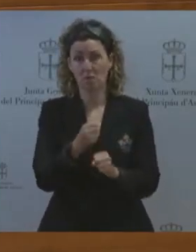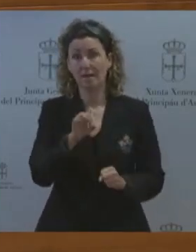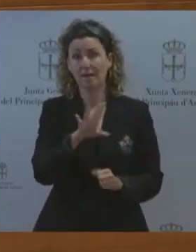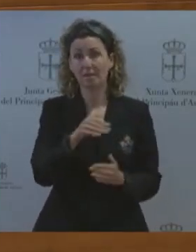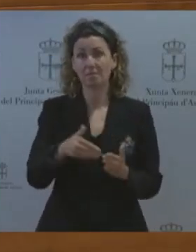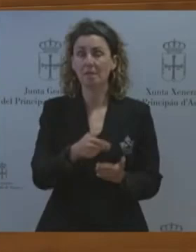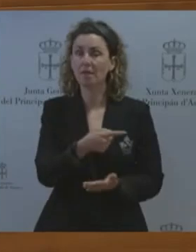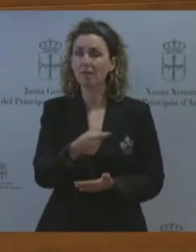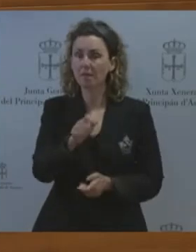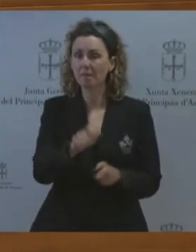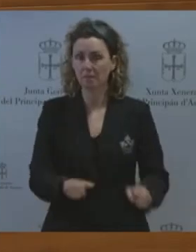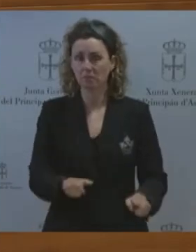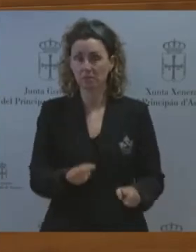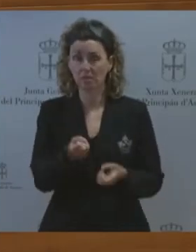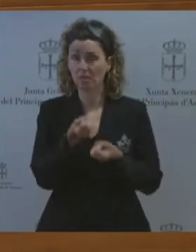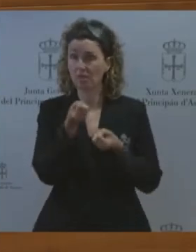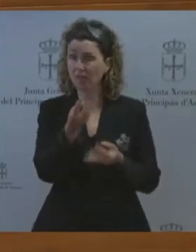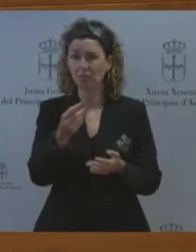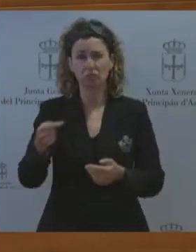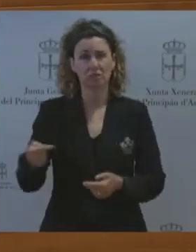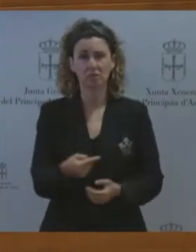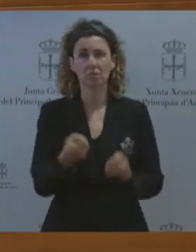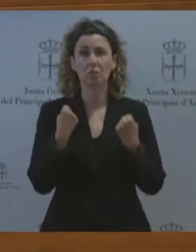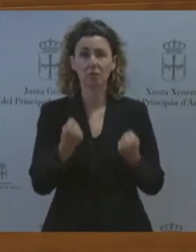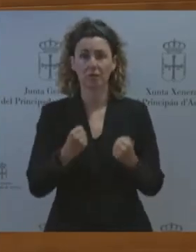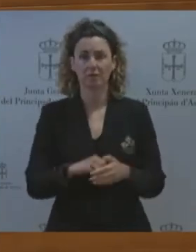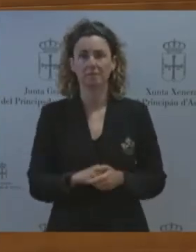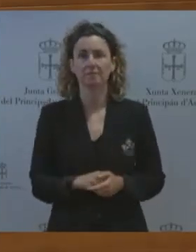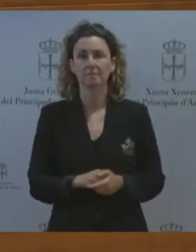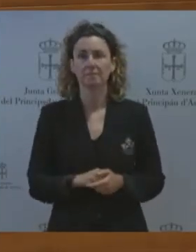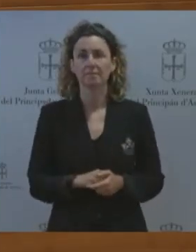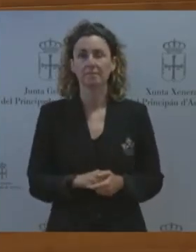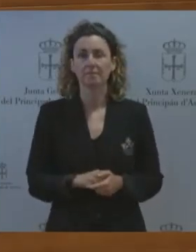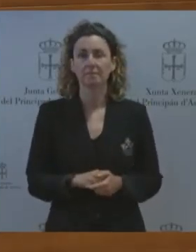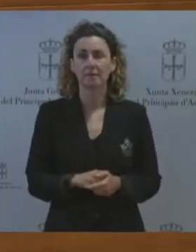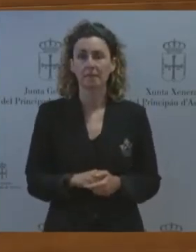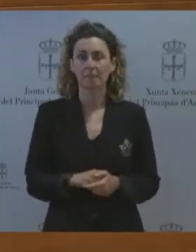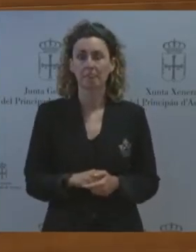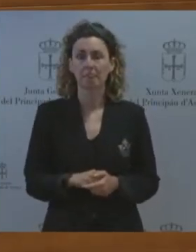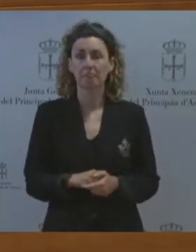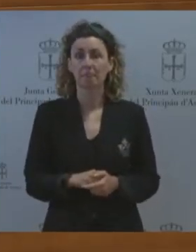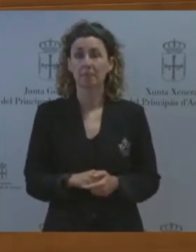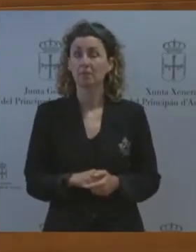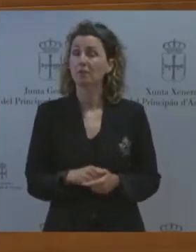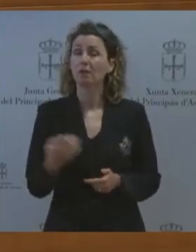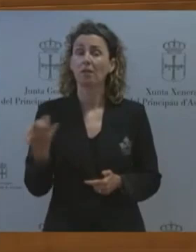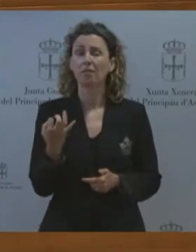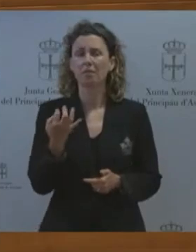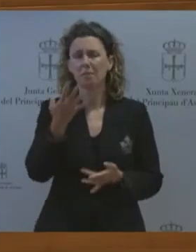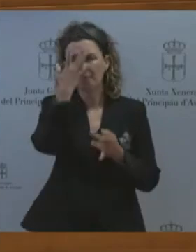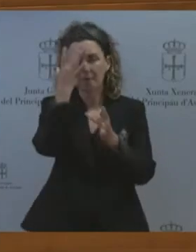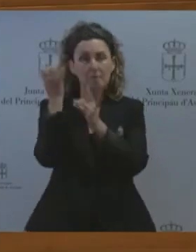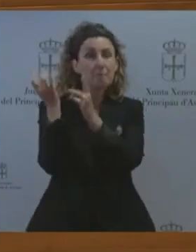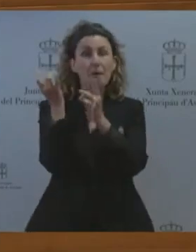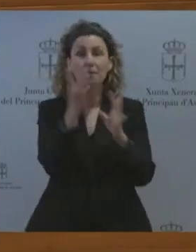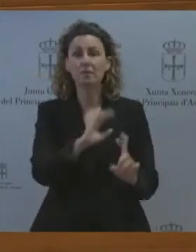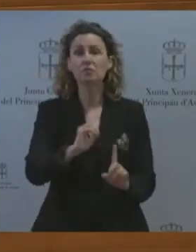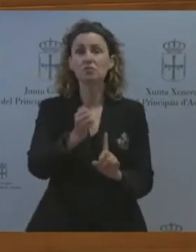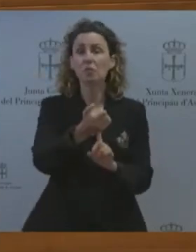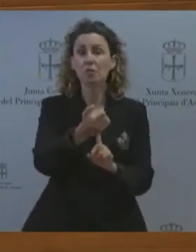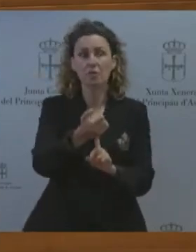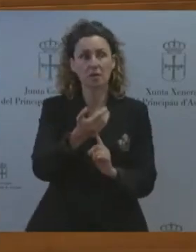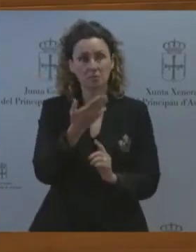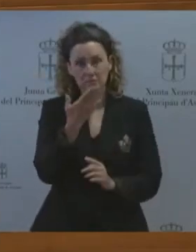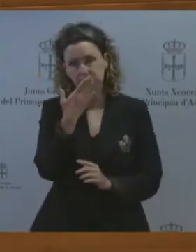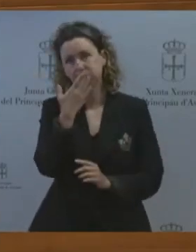y lo digo con toda claridad tenemos que resolver de una vez por todas el disparate de que haya ofertas de trabajo